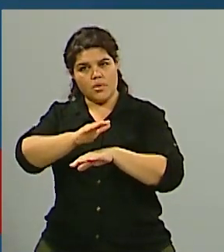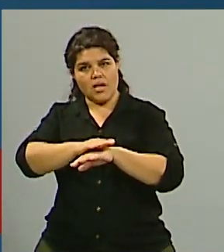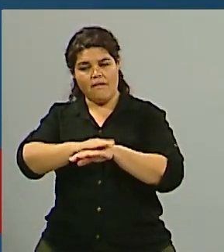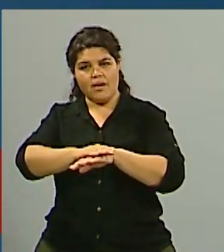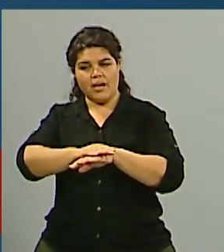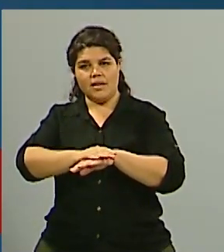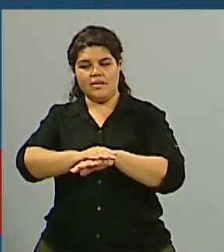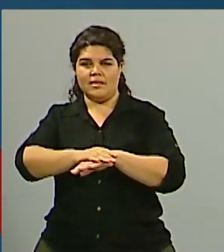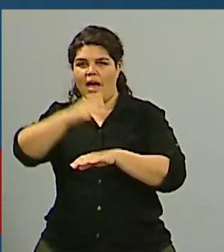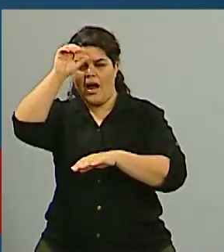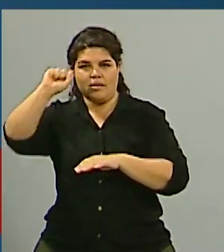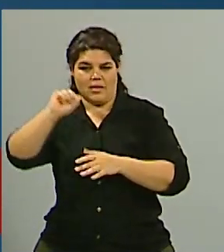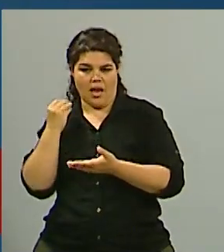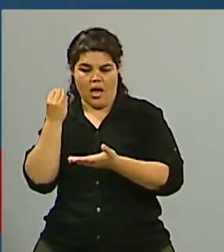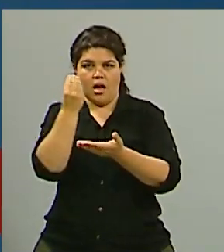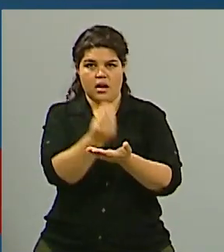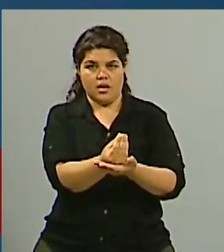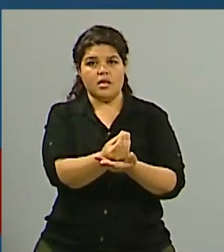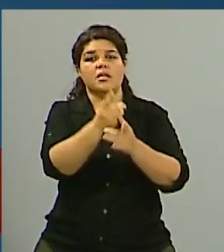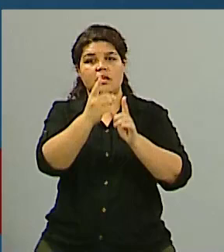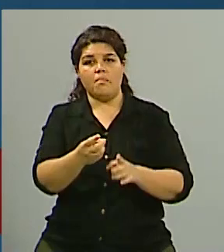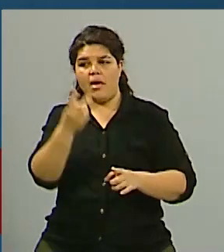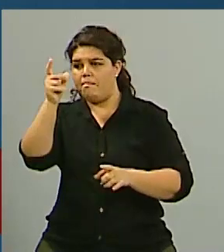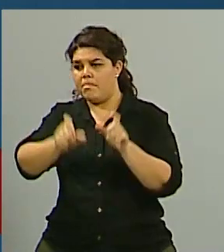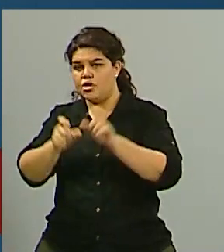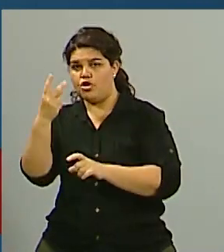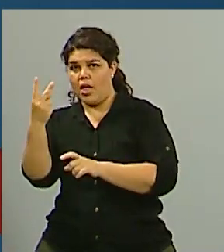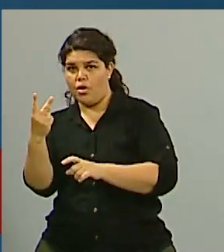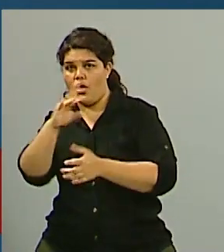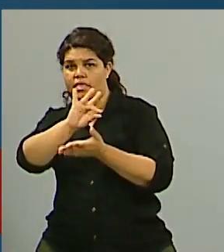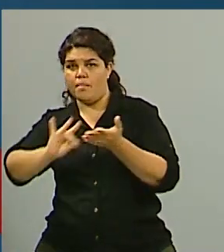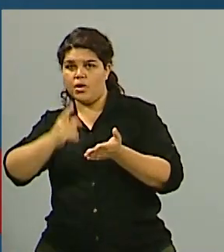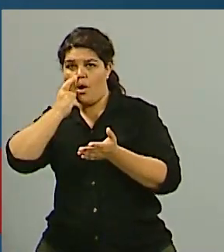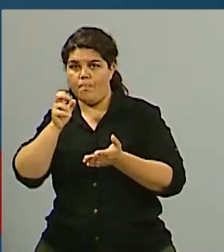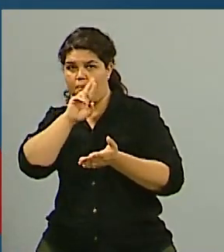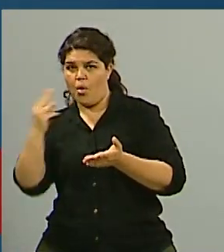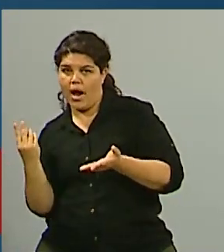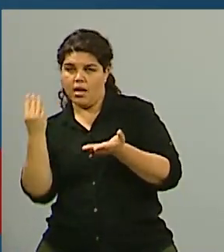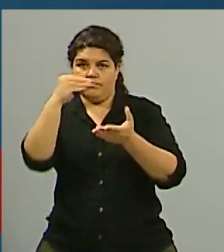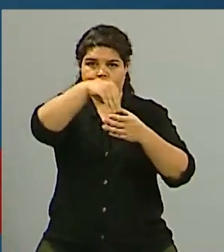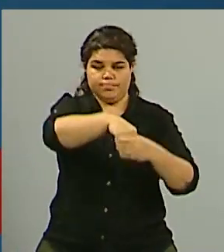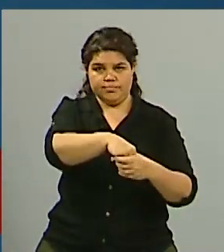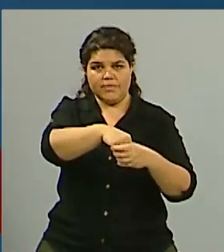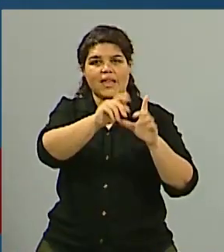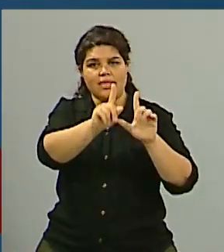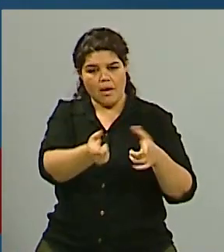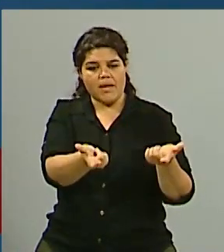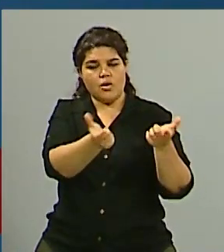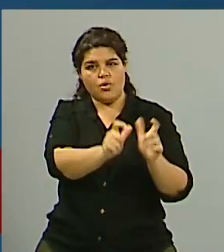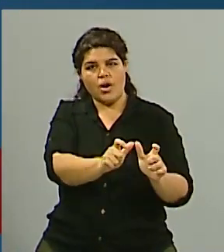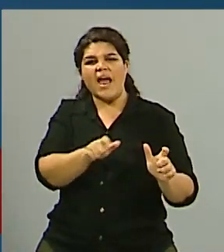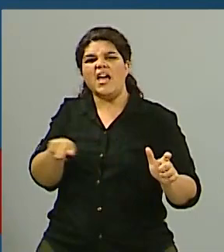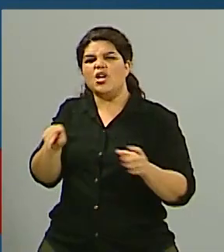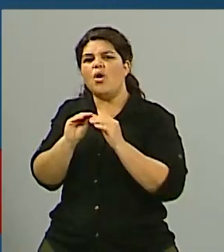Argentina, y participaron también dos parlamentarios, un diputado y una diputada que integran el Consejo Nacional de Asuntos